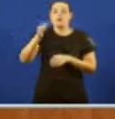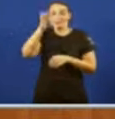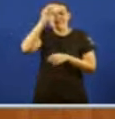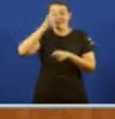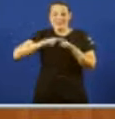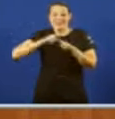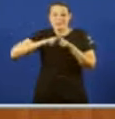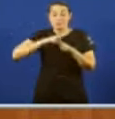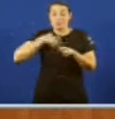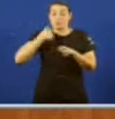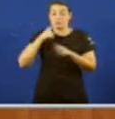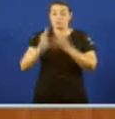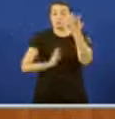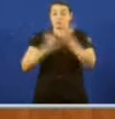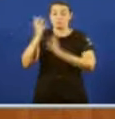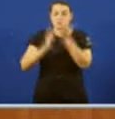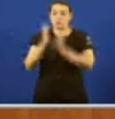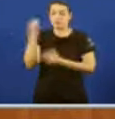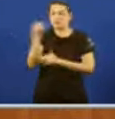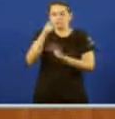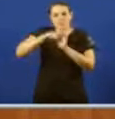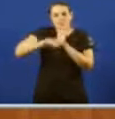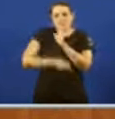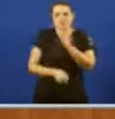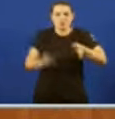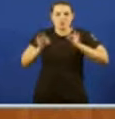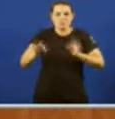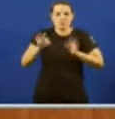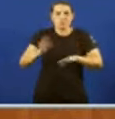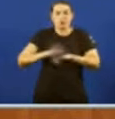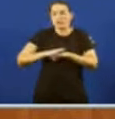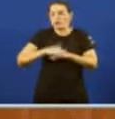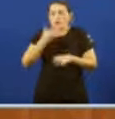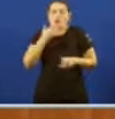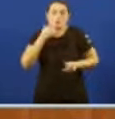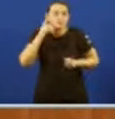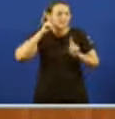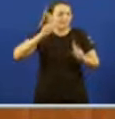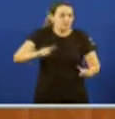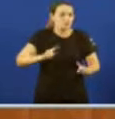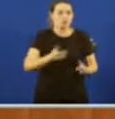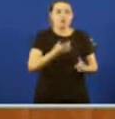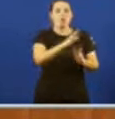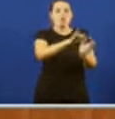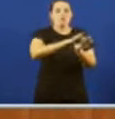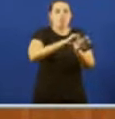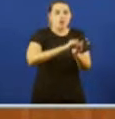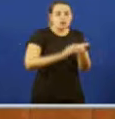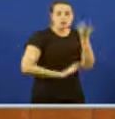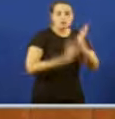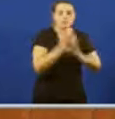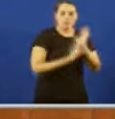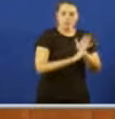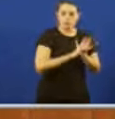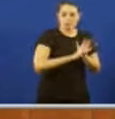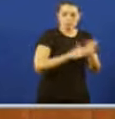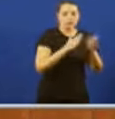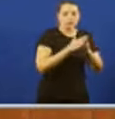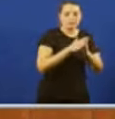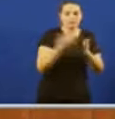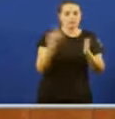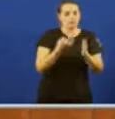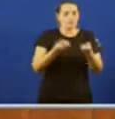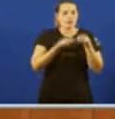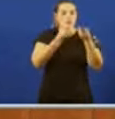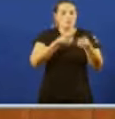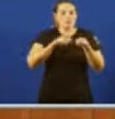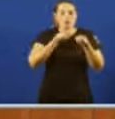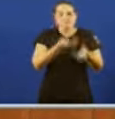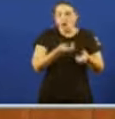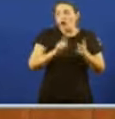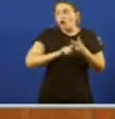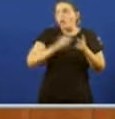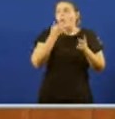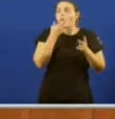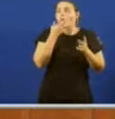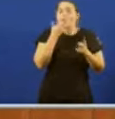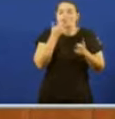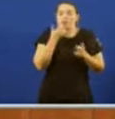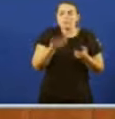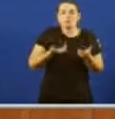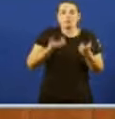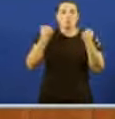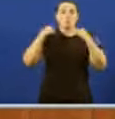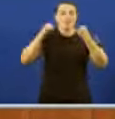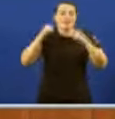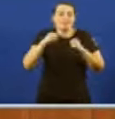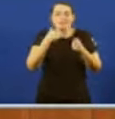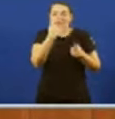toda a poboación Aprendese A facer Que facer Se o lume Se achegaba A súas vivendas Que facer Como informarse Donde había lumes Onde